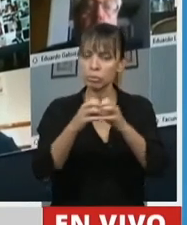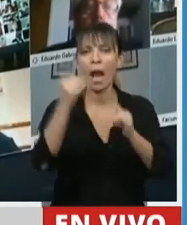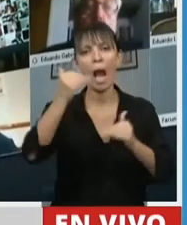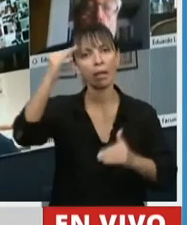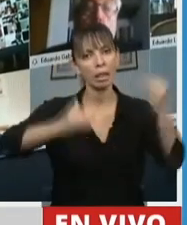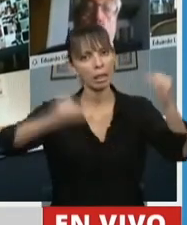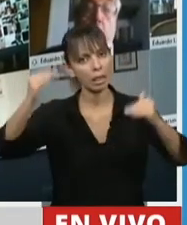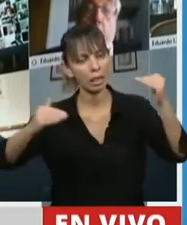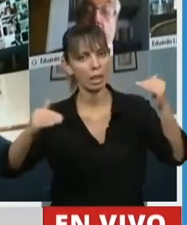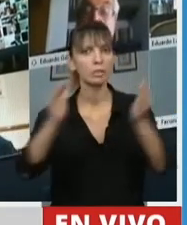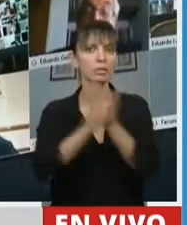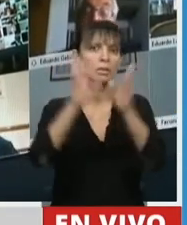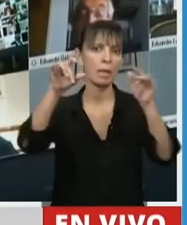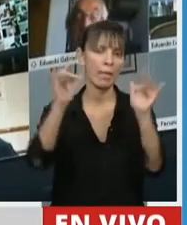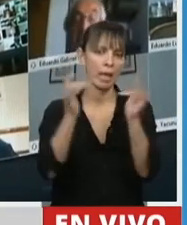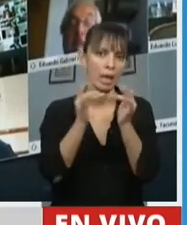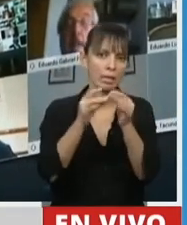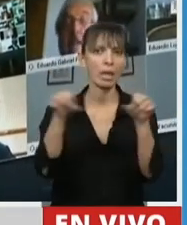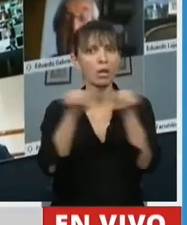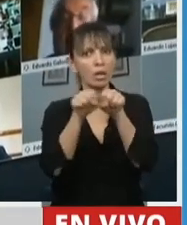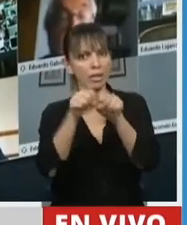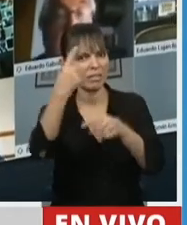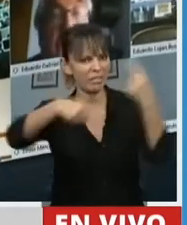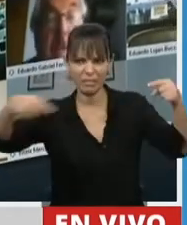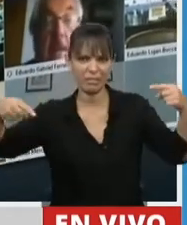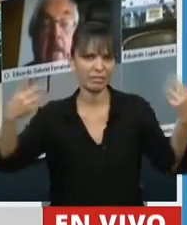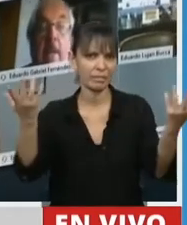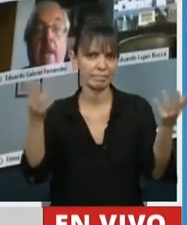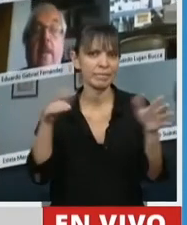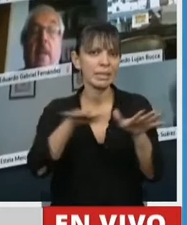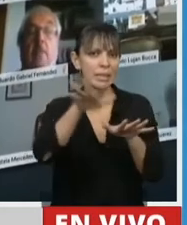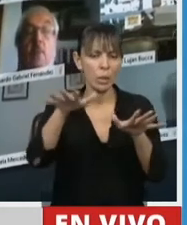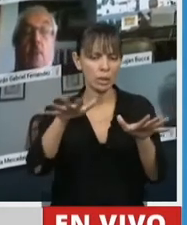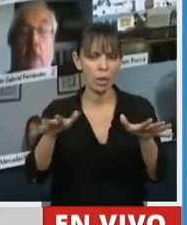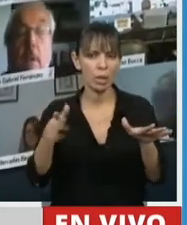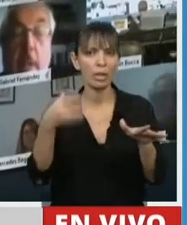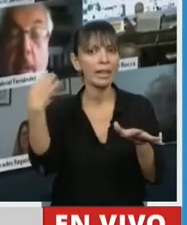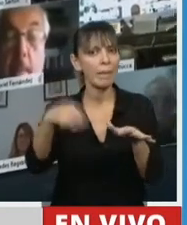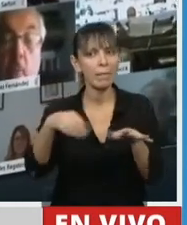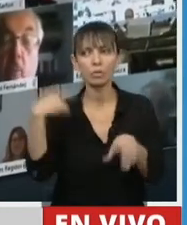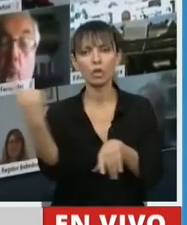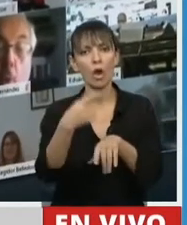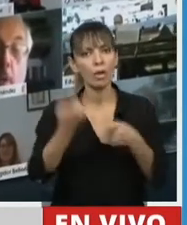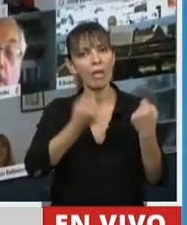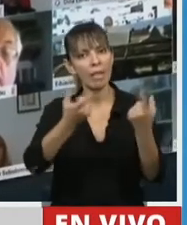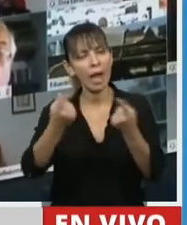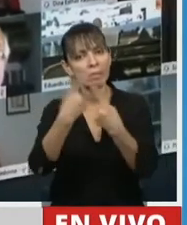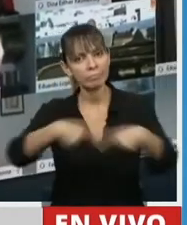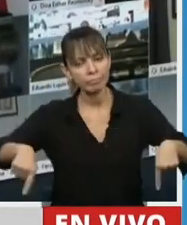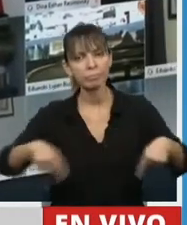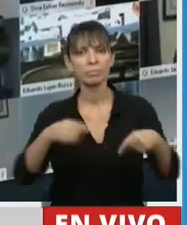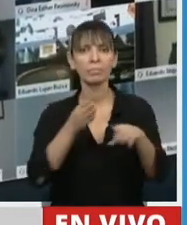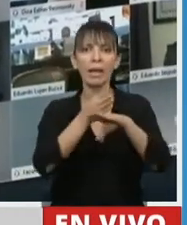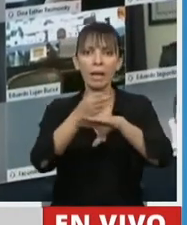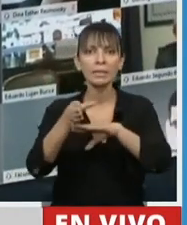país. Tenemos el deber de universalizar el acceso a los recursos tecnológicos